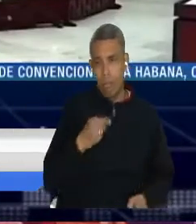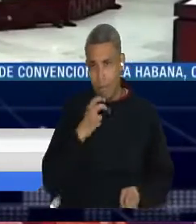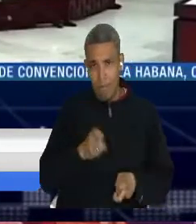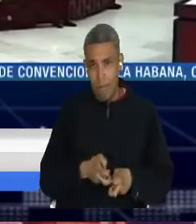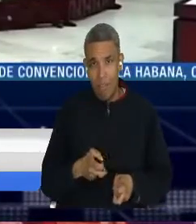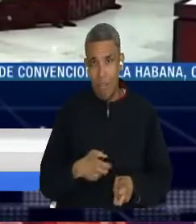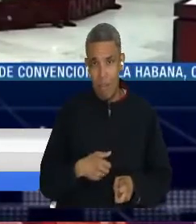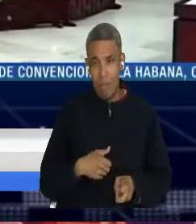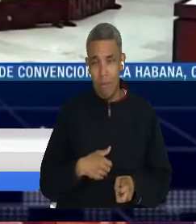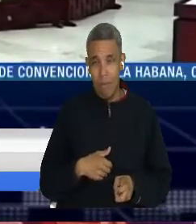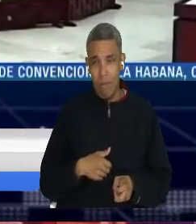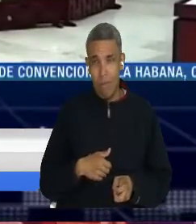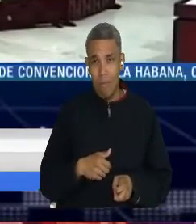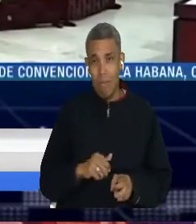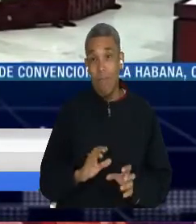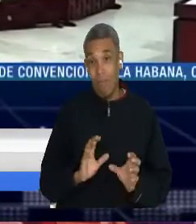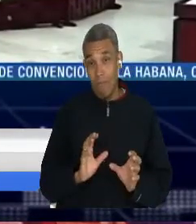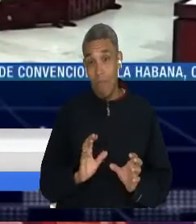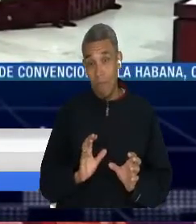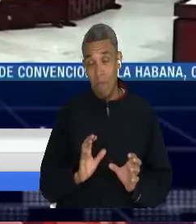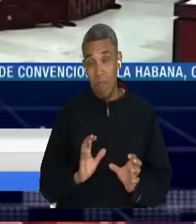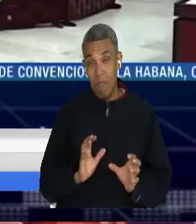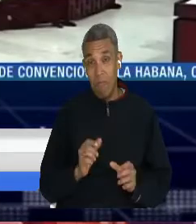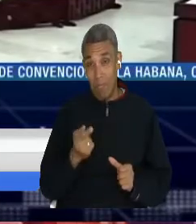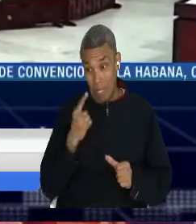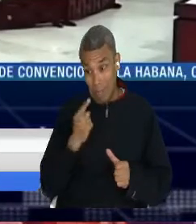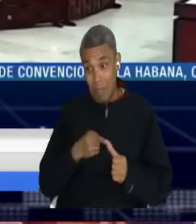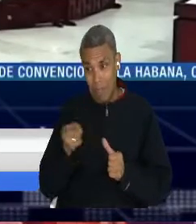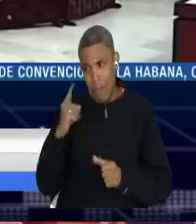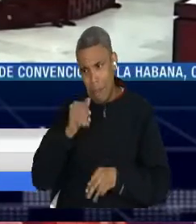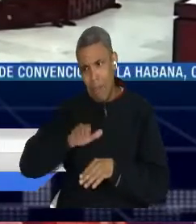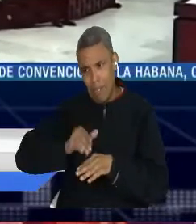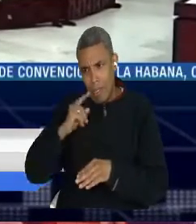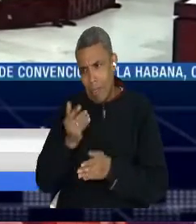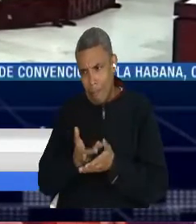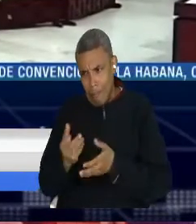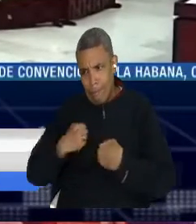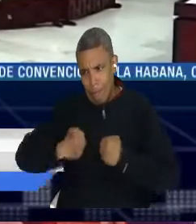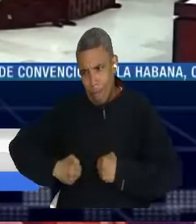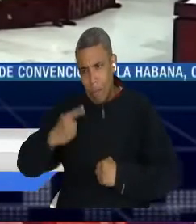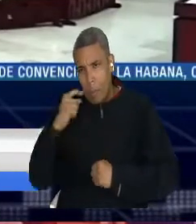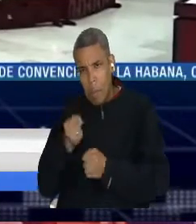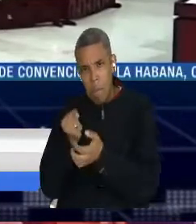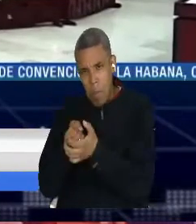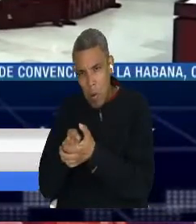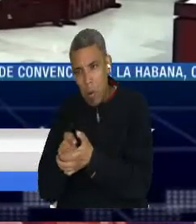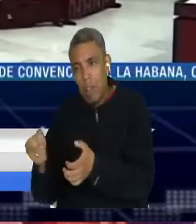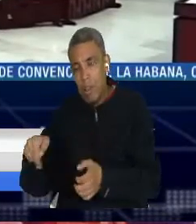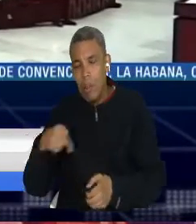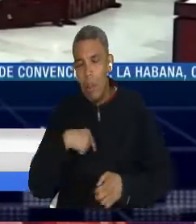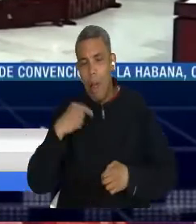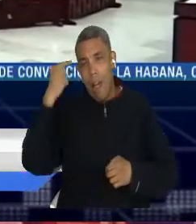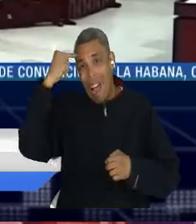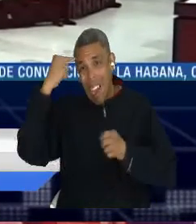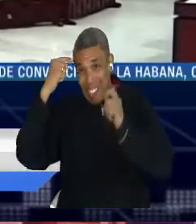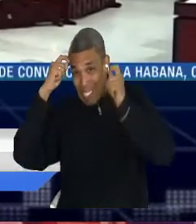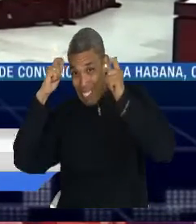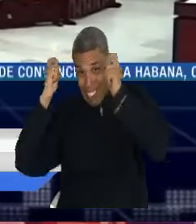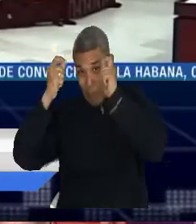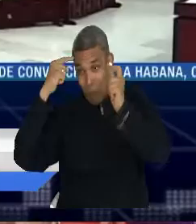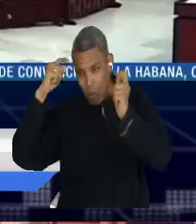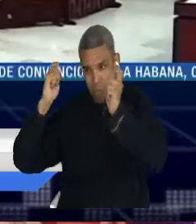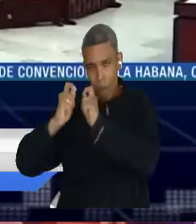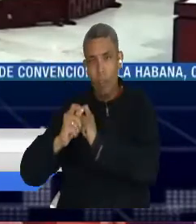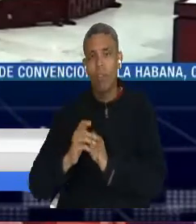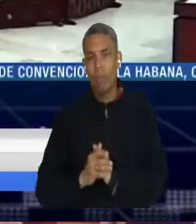para que esas tierras no queden áridas, sino sirvan para generar nuevos procesos productivos que van a ser